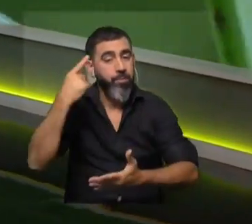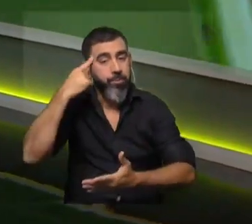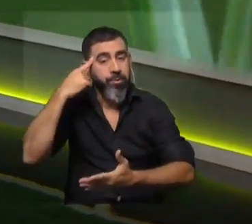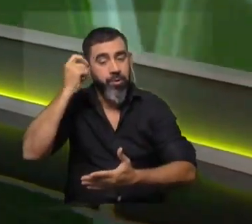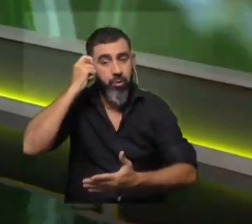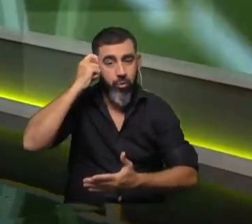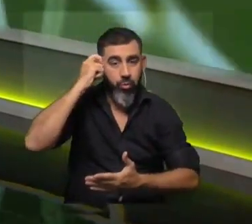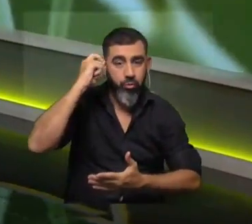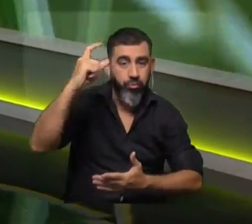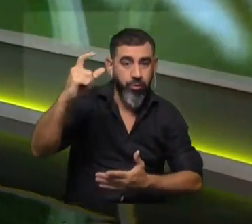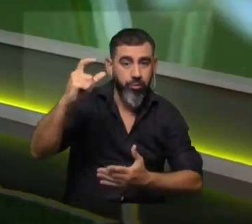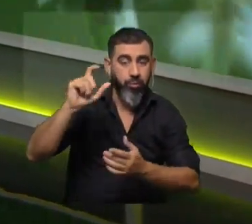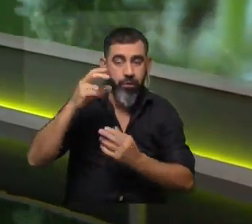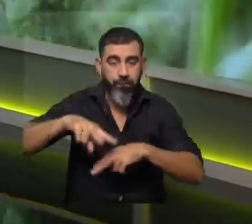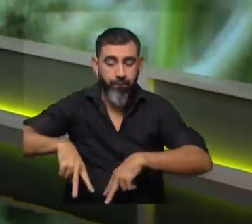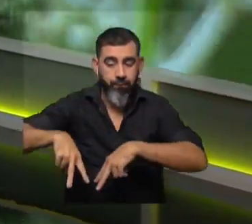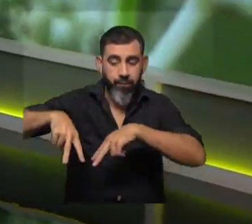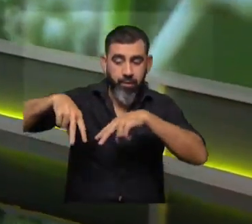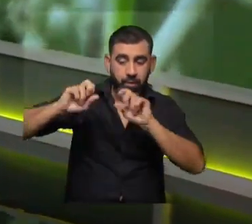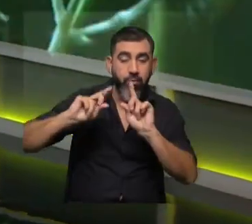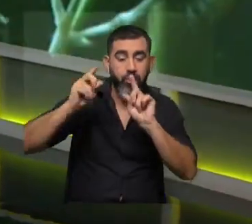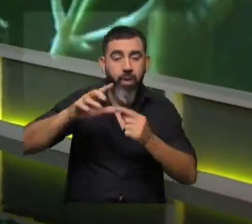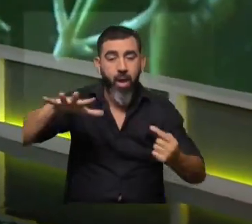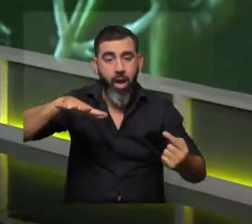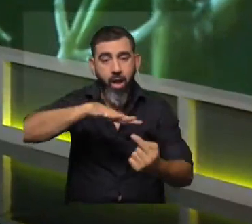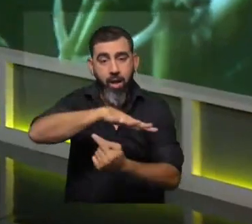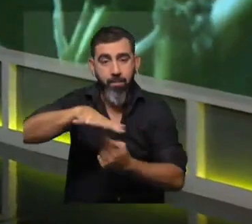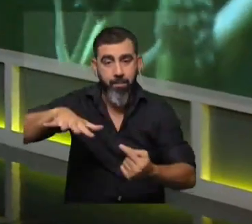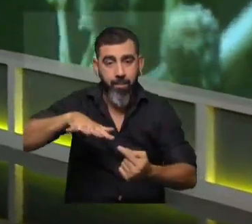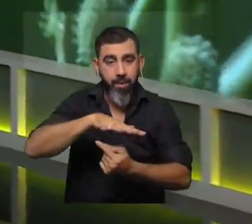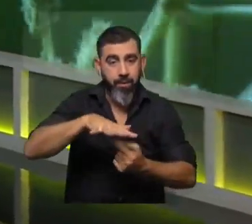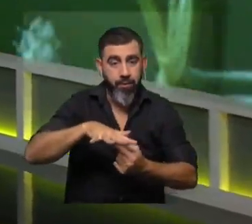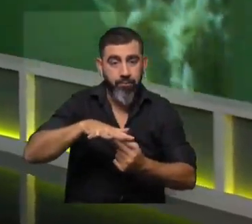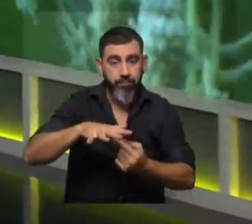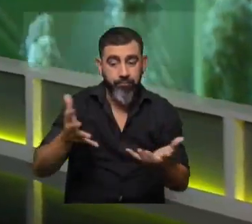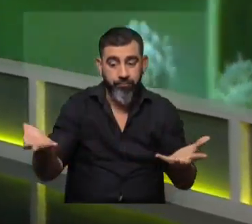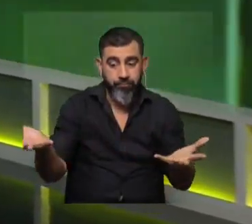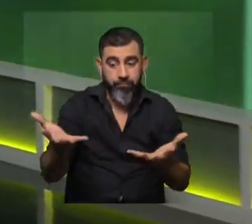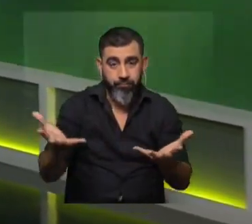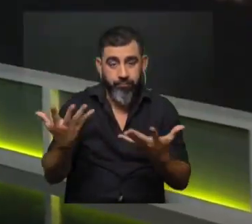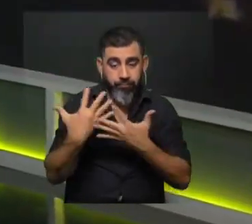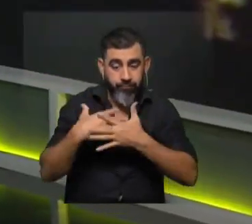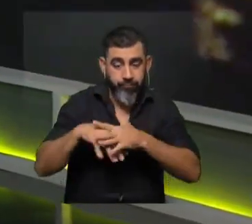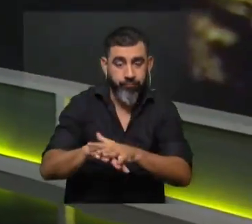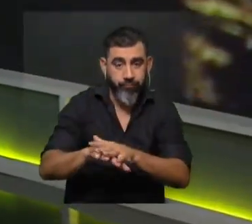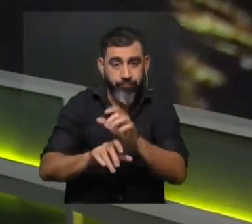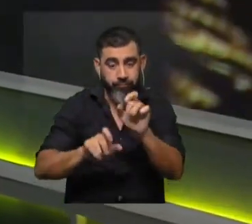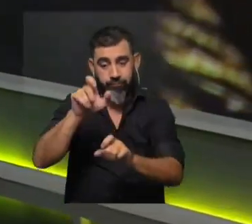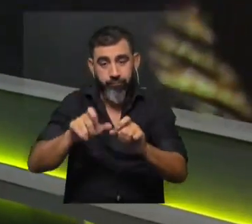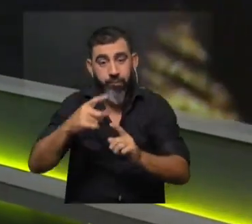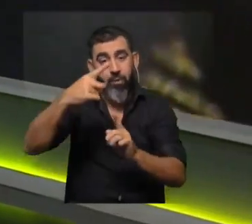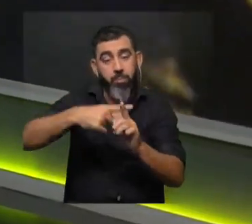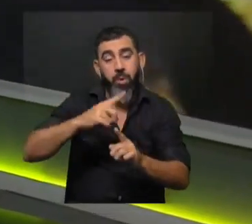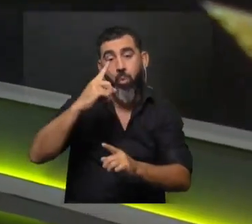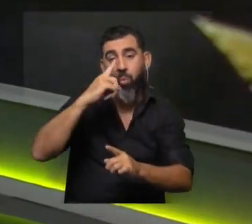conocimiento, en investigación, pero también en ambiente, en el medio en el que estamos insertos. En este mes de